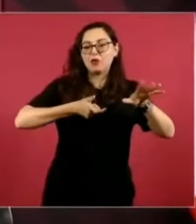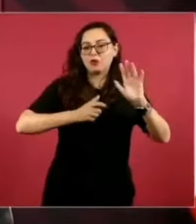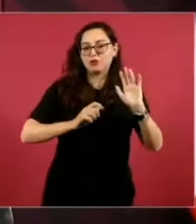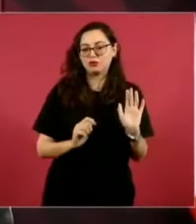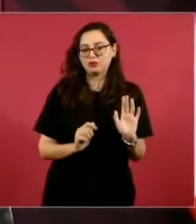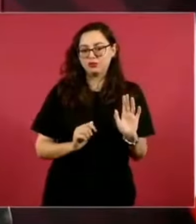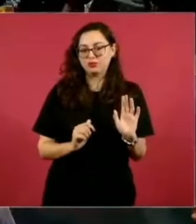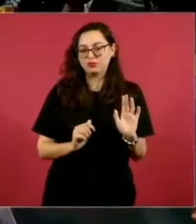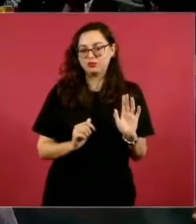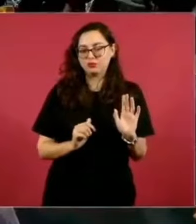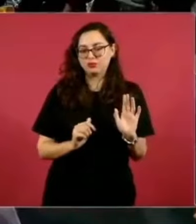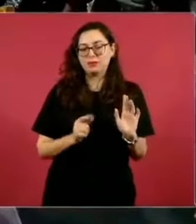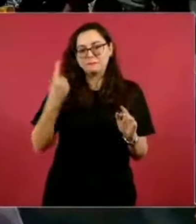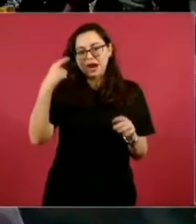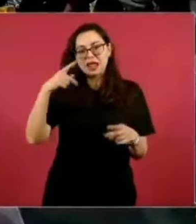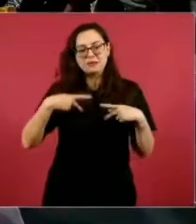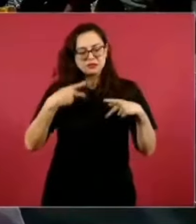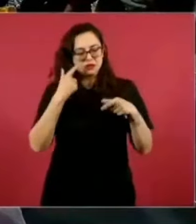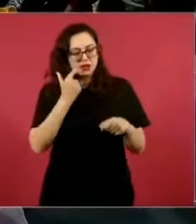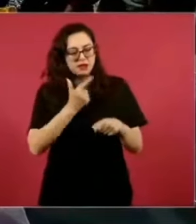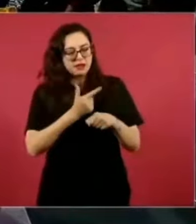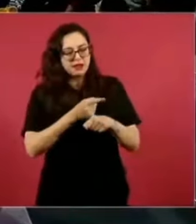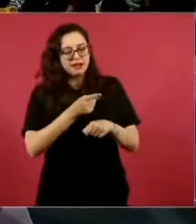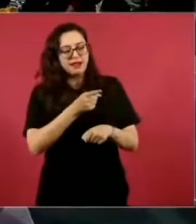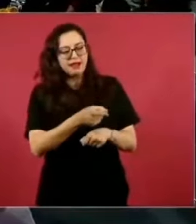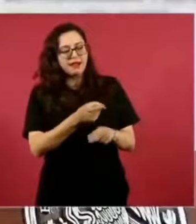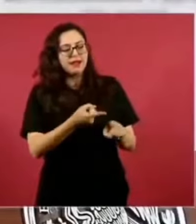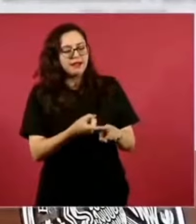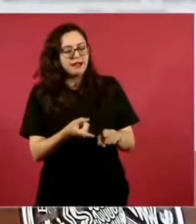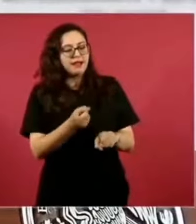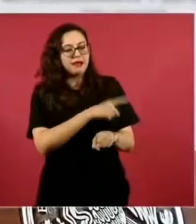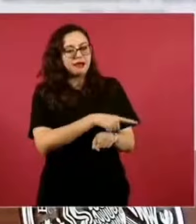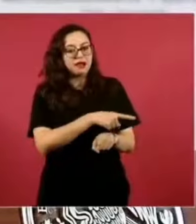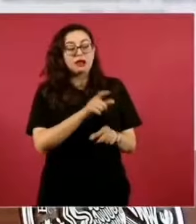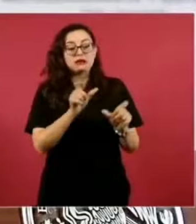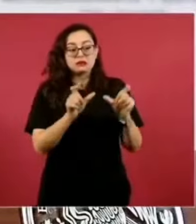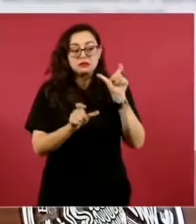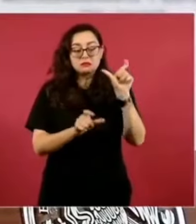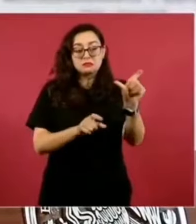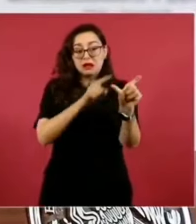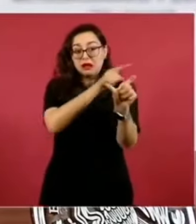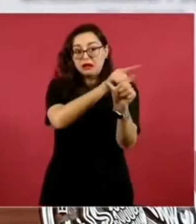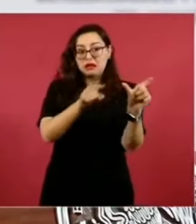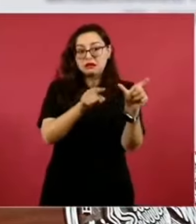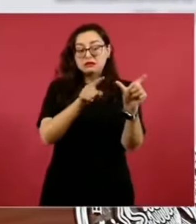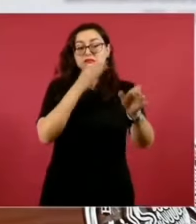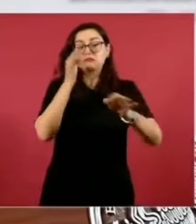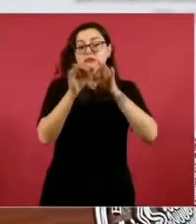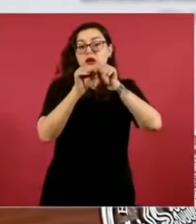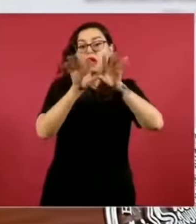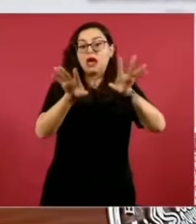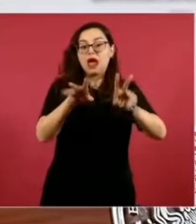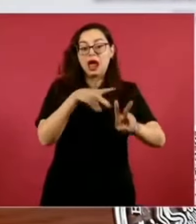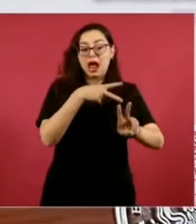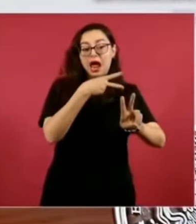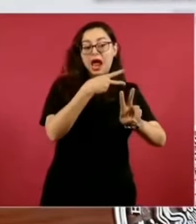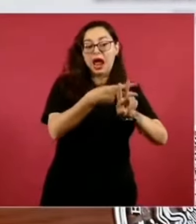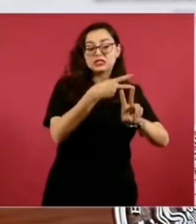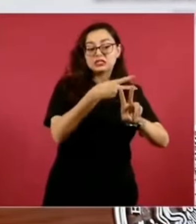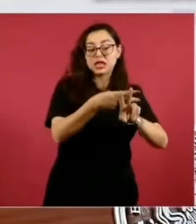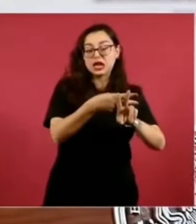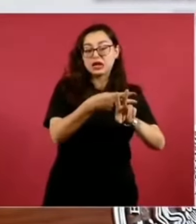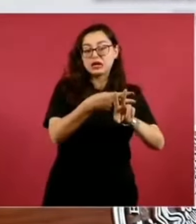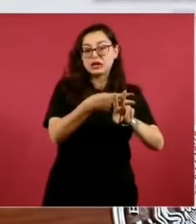un robot, ya se los vamos a diseñar,